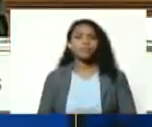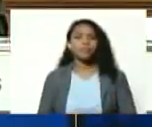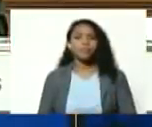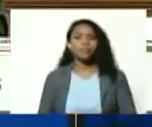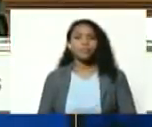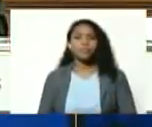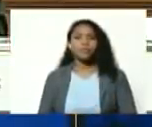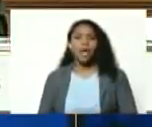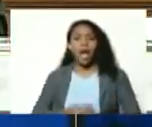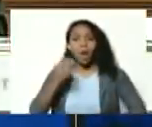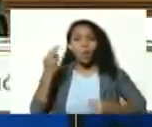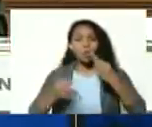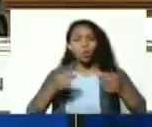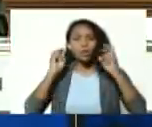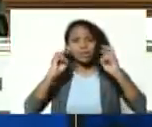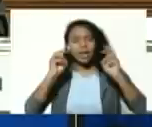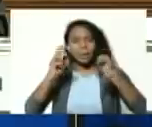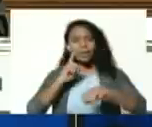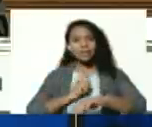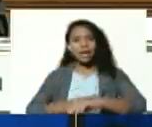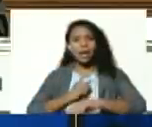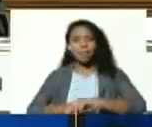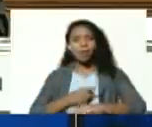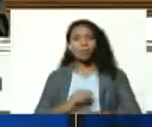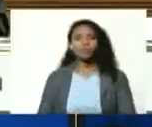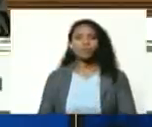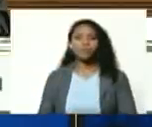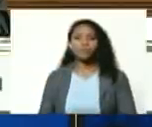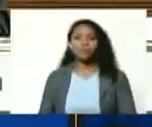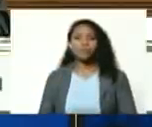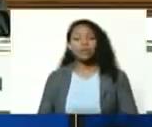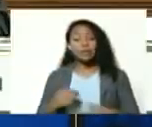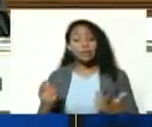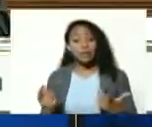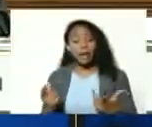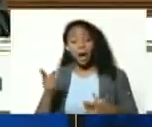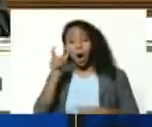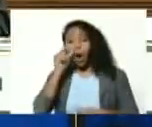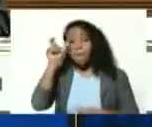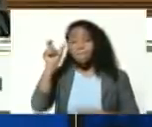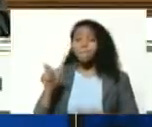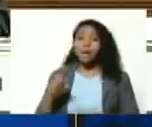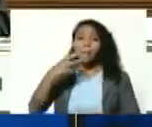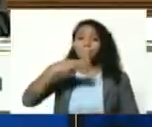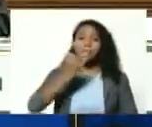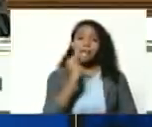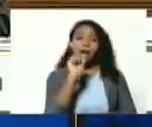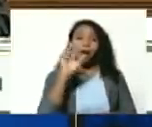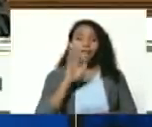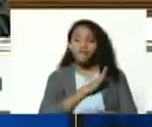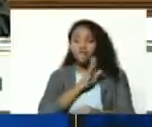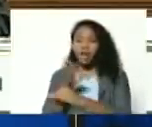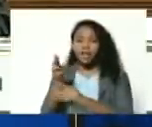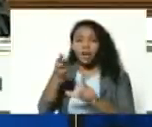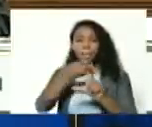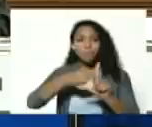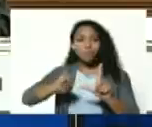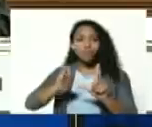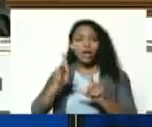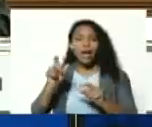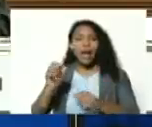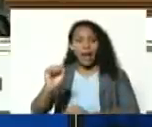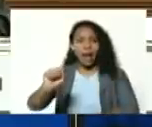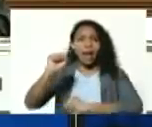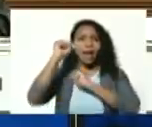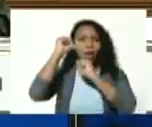en el justo término del tiempo que Manuel Piar vaya al Panteón Nacional héroe de